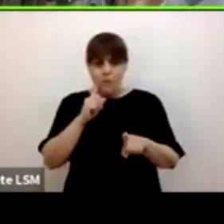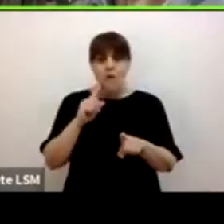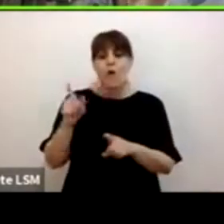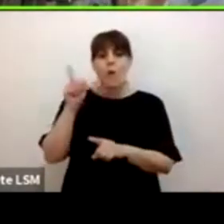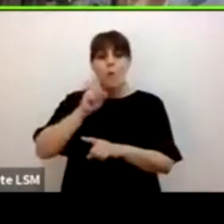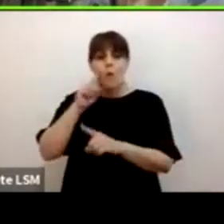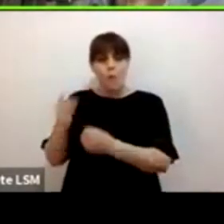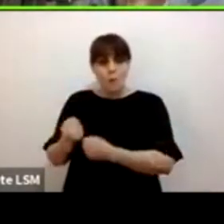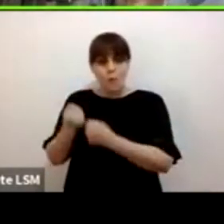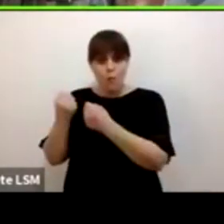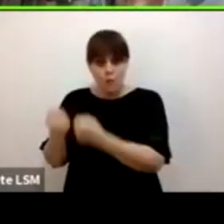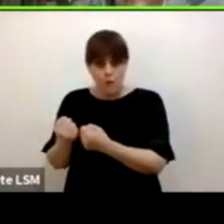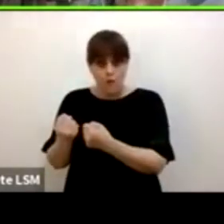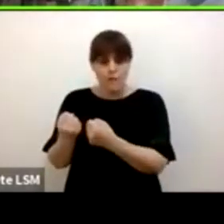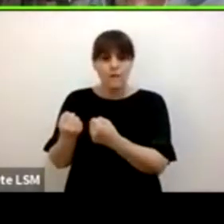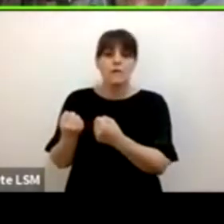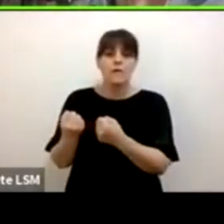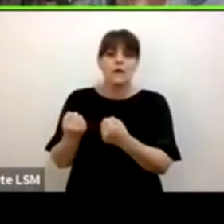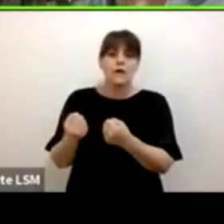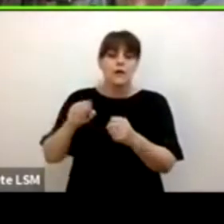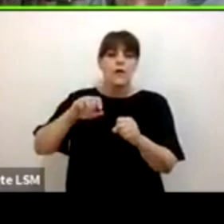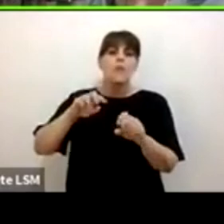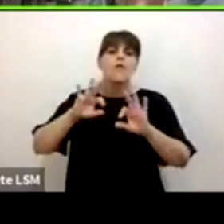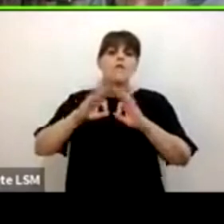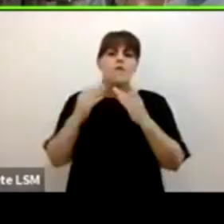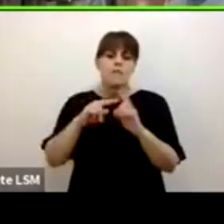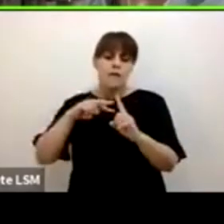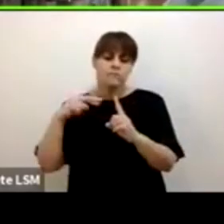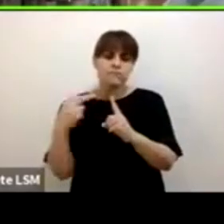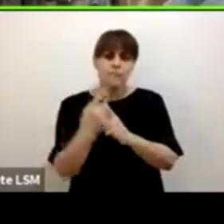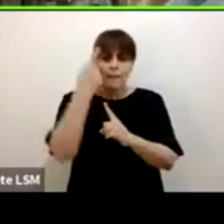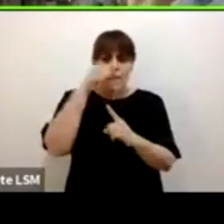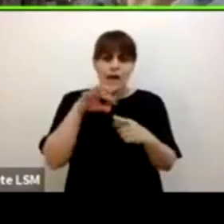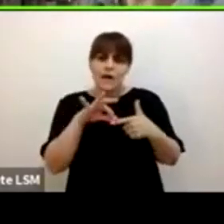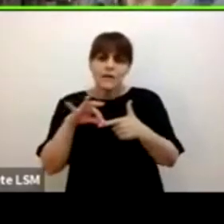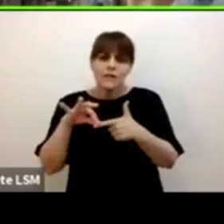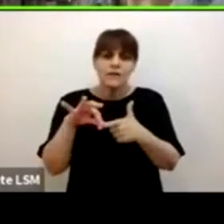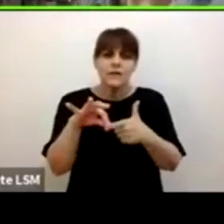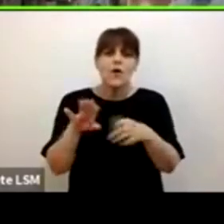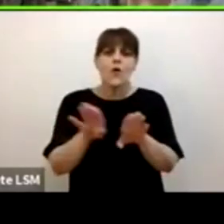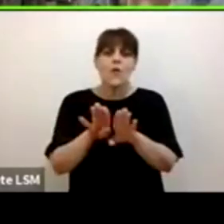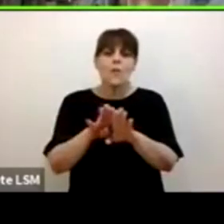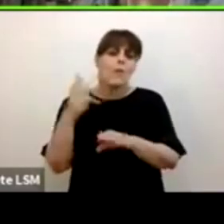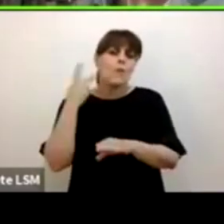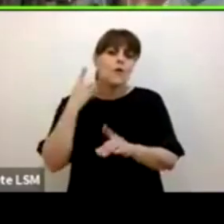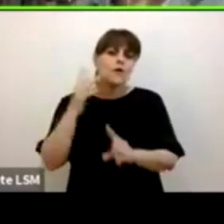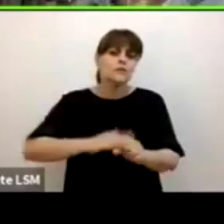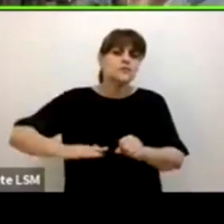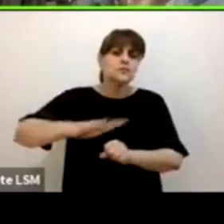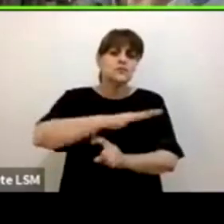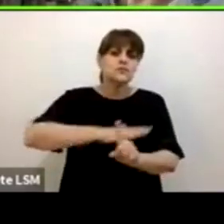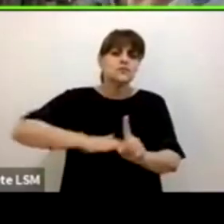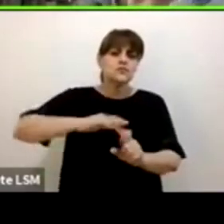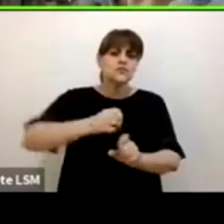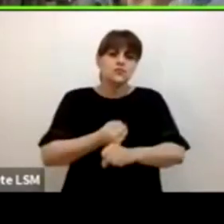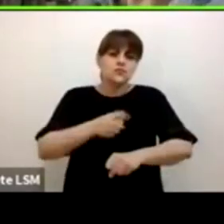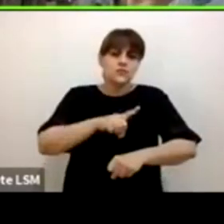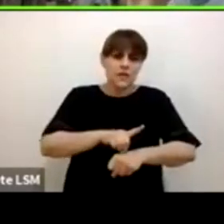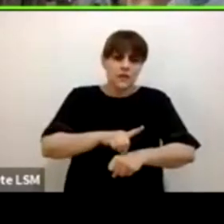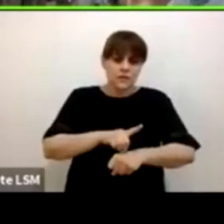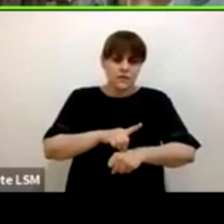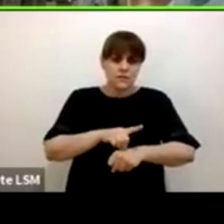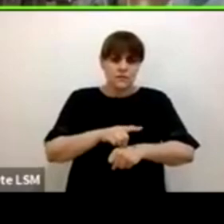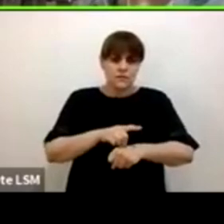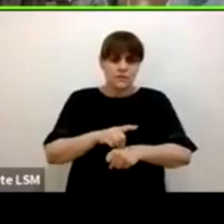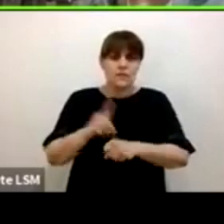mecanismos de focalización, planeación, monitoreo y evaluación de políticas sociales. Ha impartido cátedras